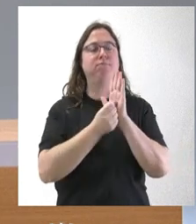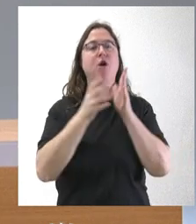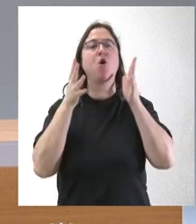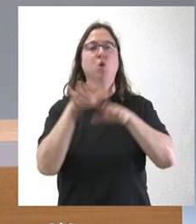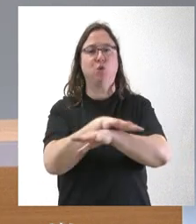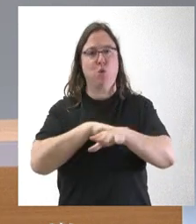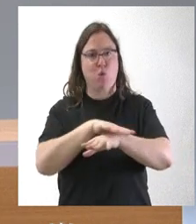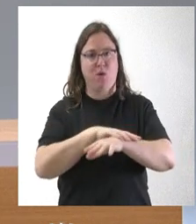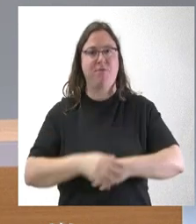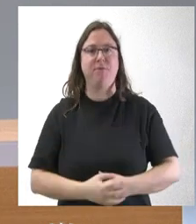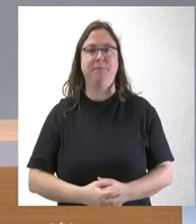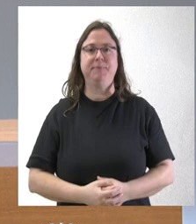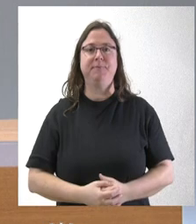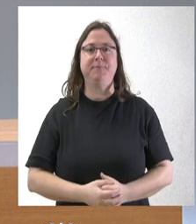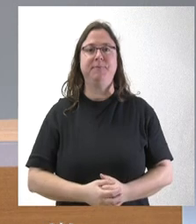Gobierno.